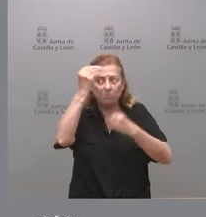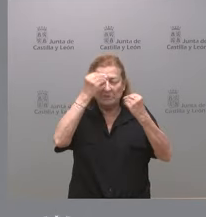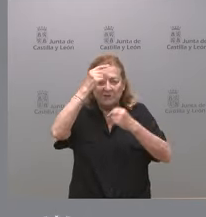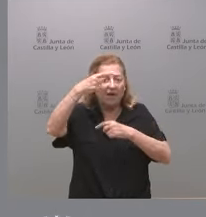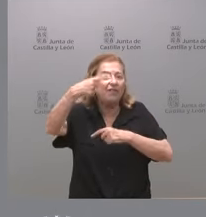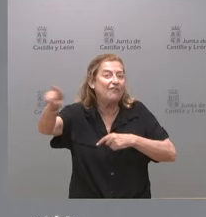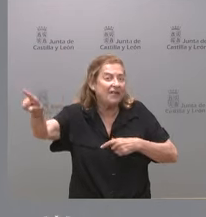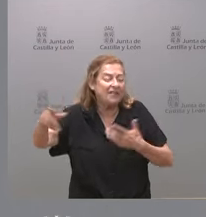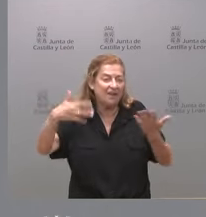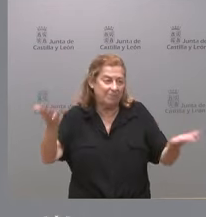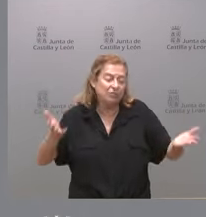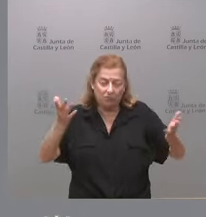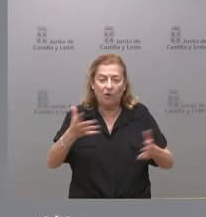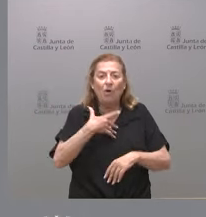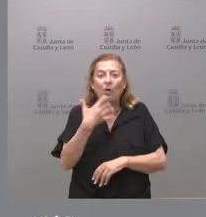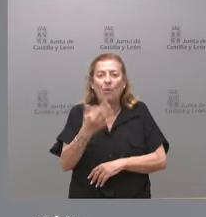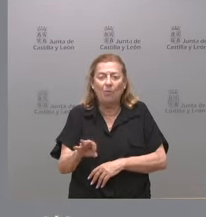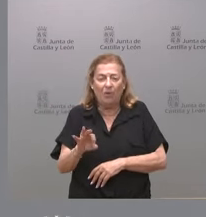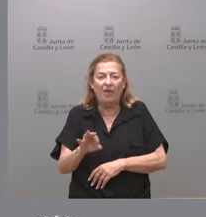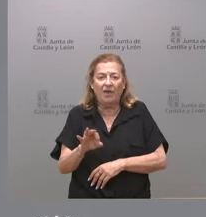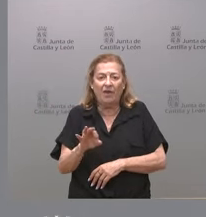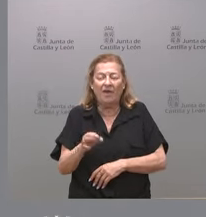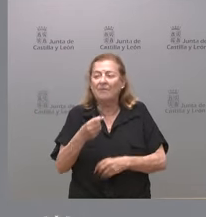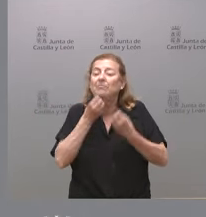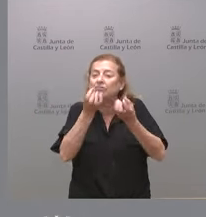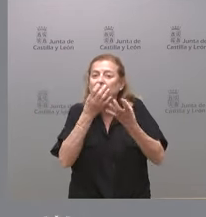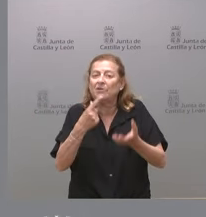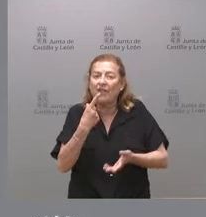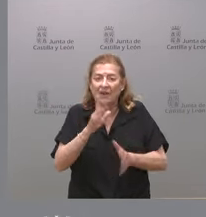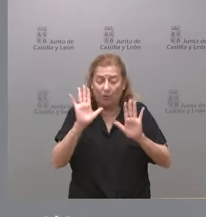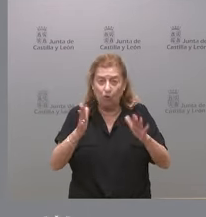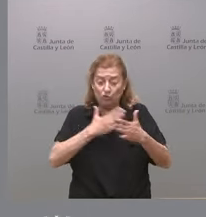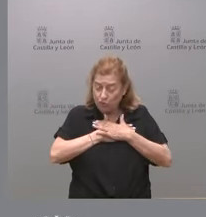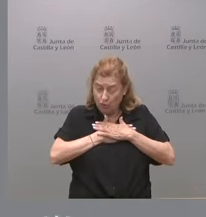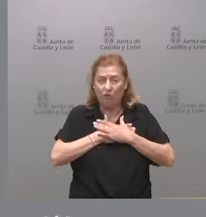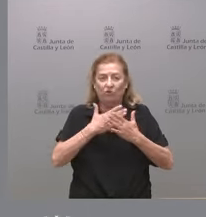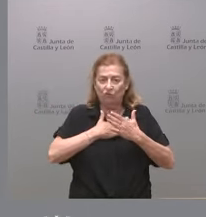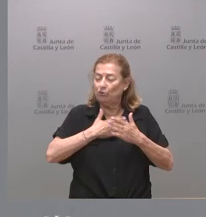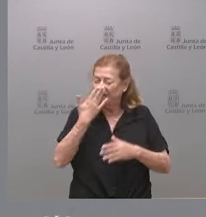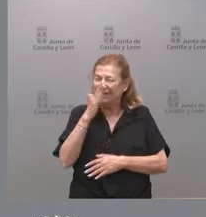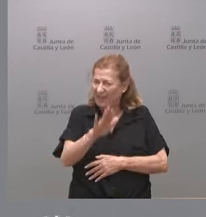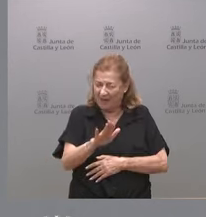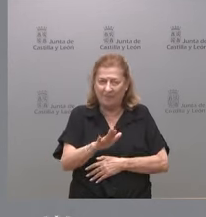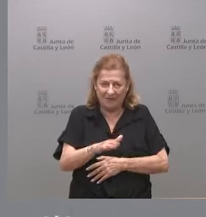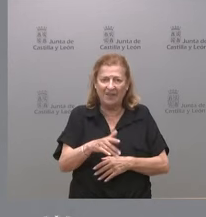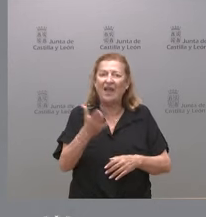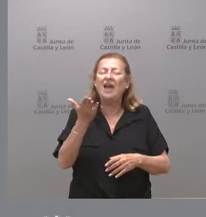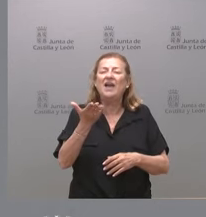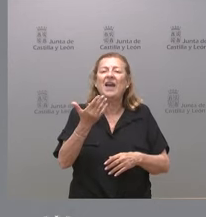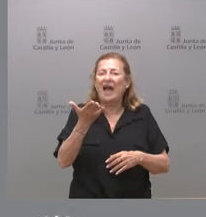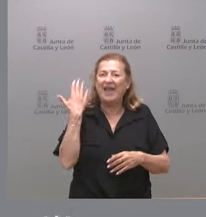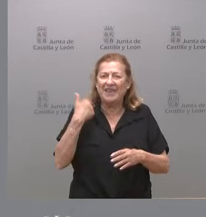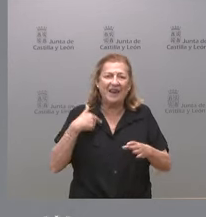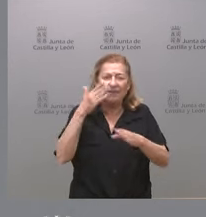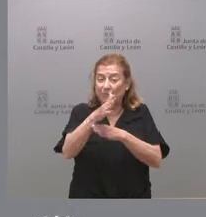pues está en la posibilidad de poderlo manifestar pero yo sí creo lo creo sinceramente que ayer lo que asistíamos era